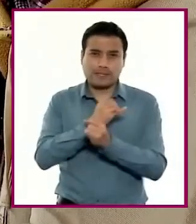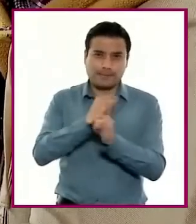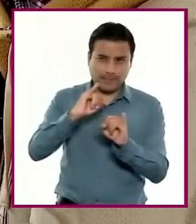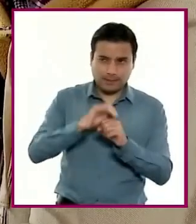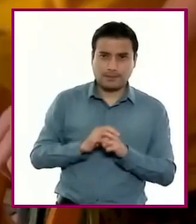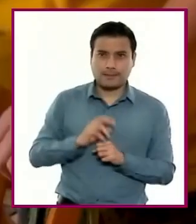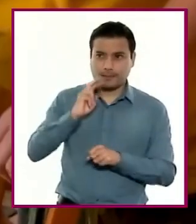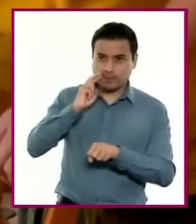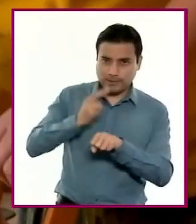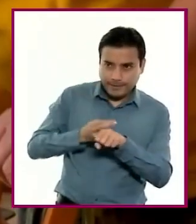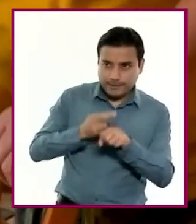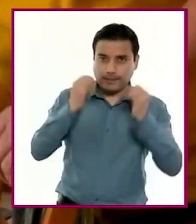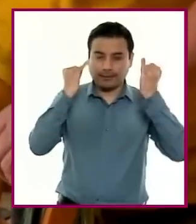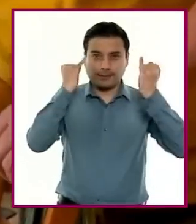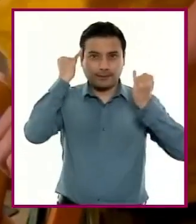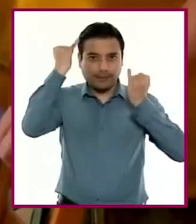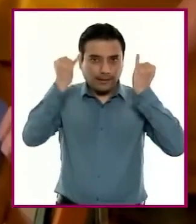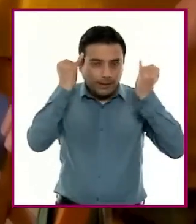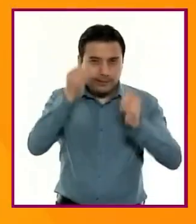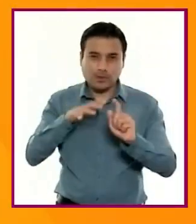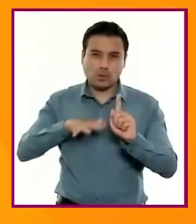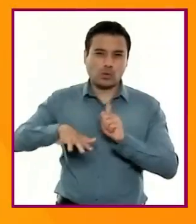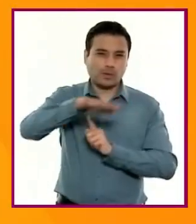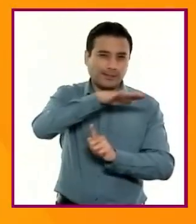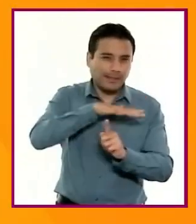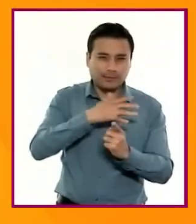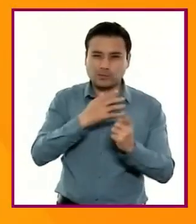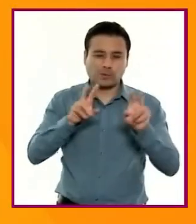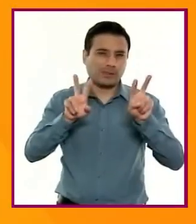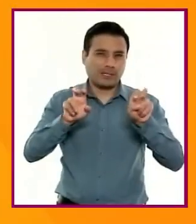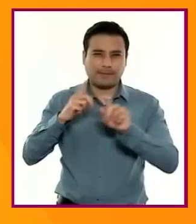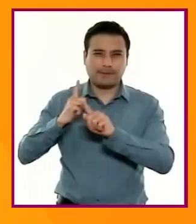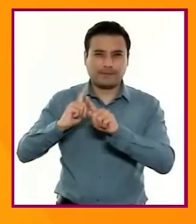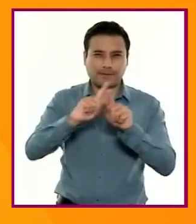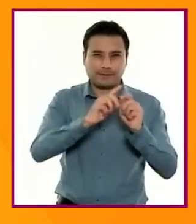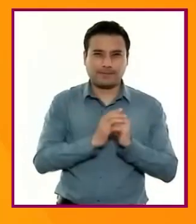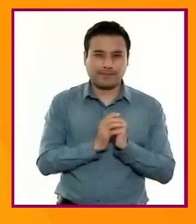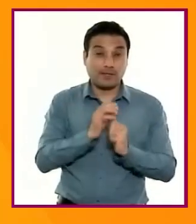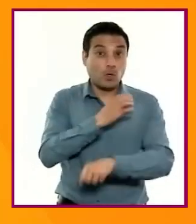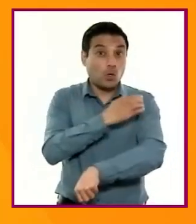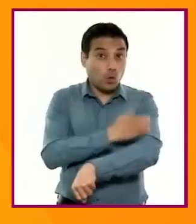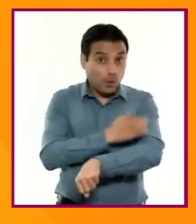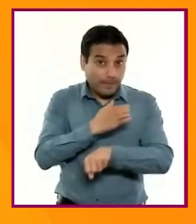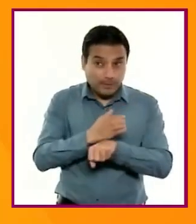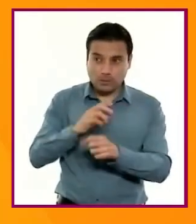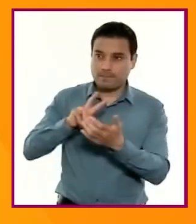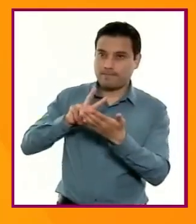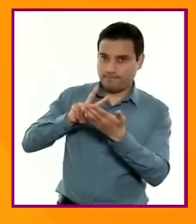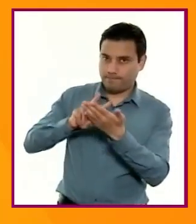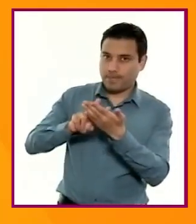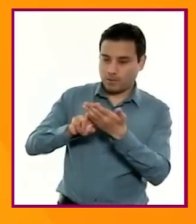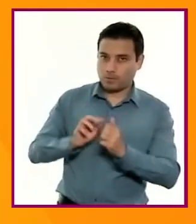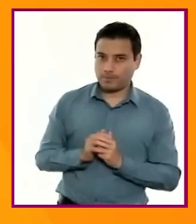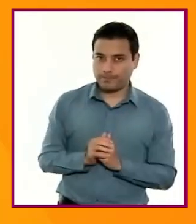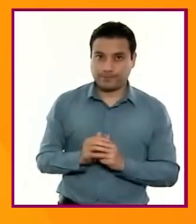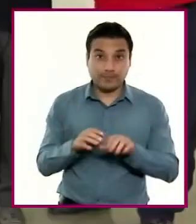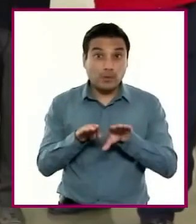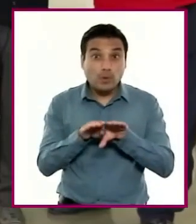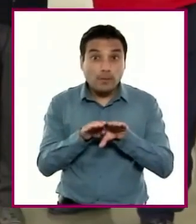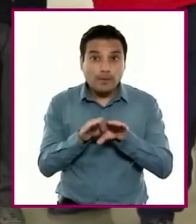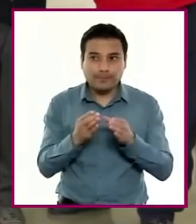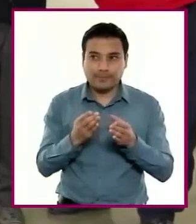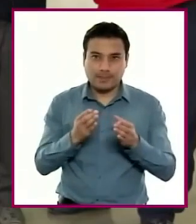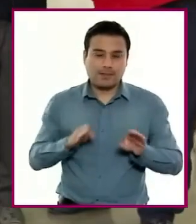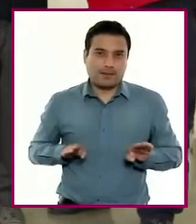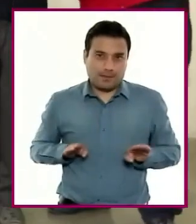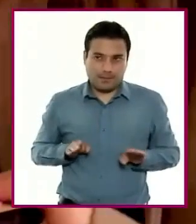en cada contexto y situación. Que valoren a sus padres y otros integrantes de la comunidad a través del respeto a las diferencias